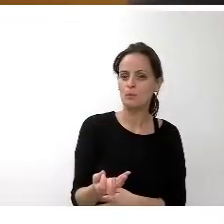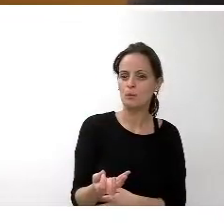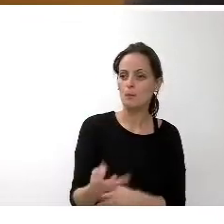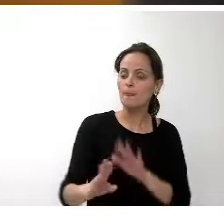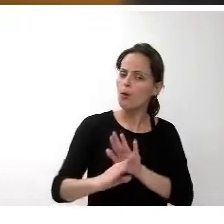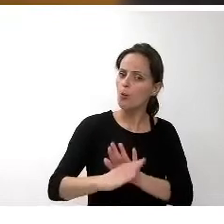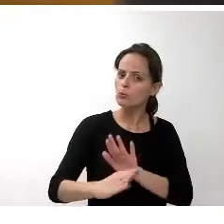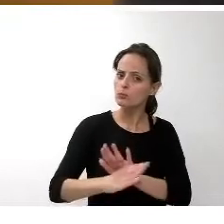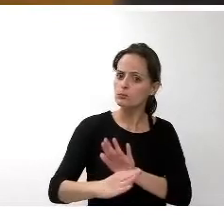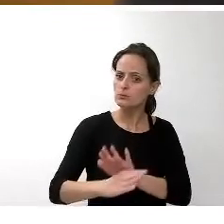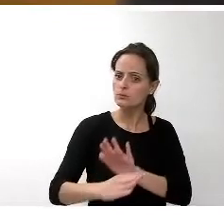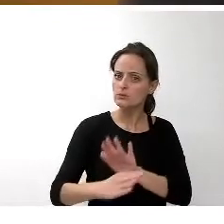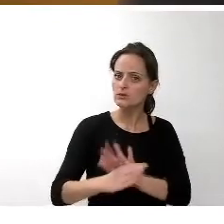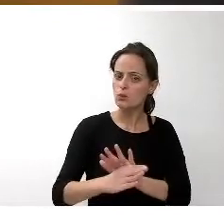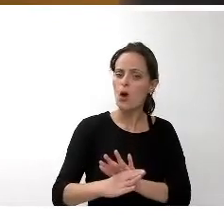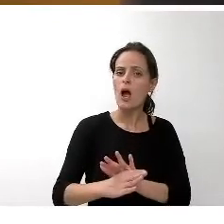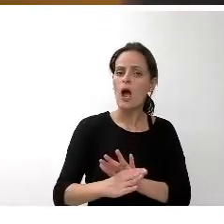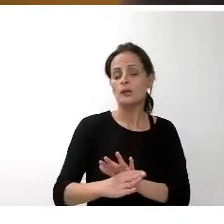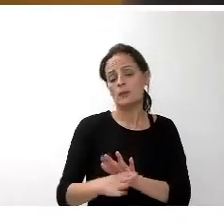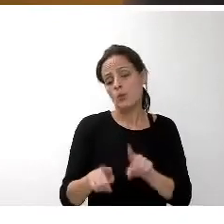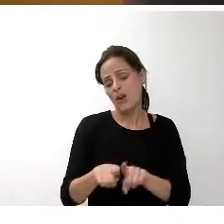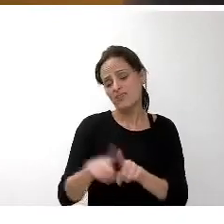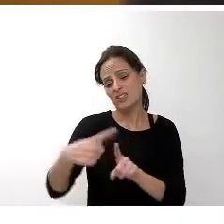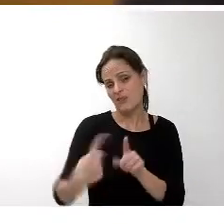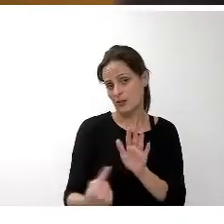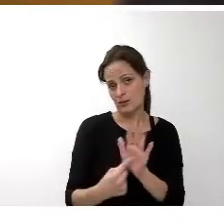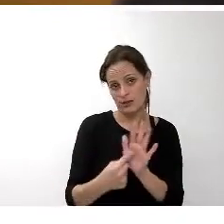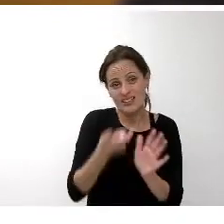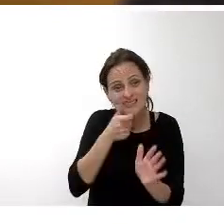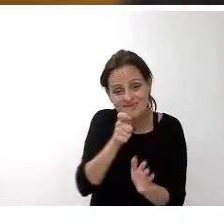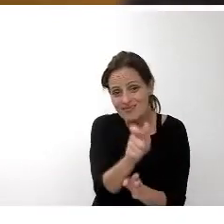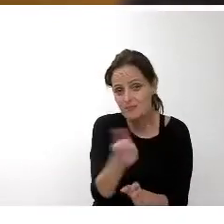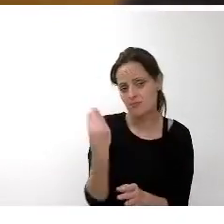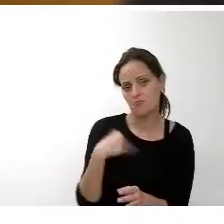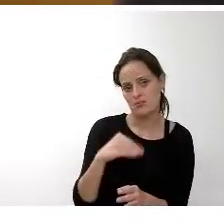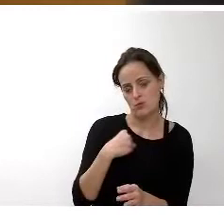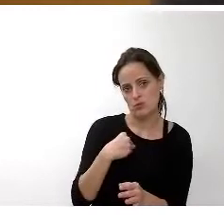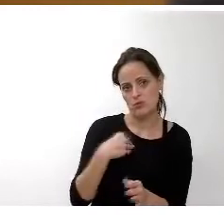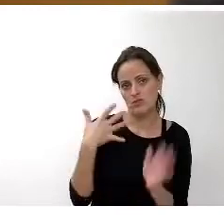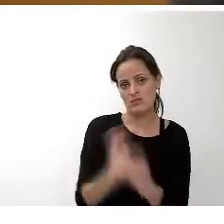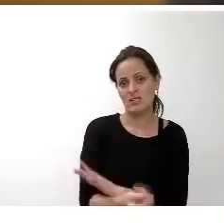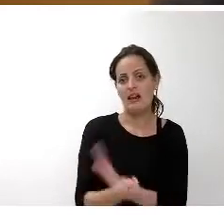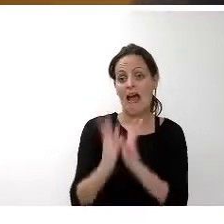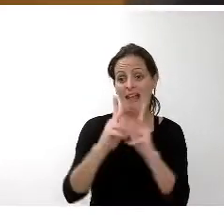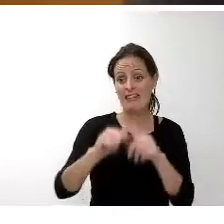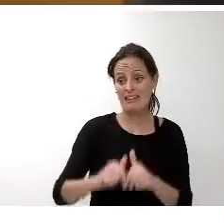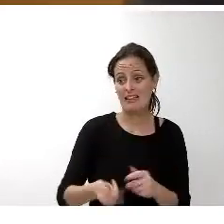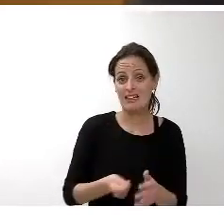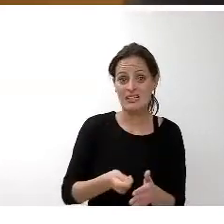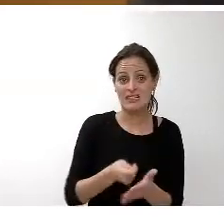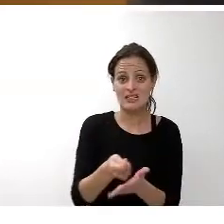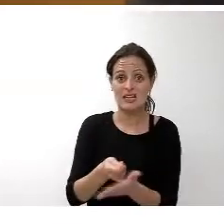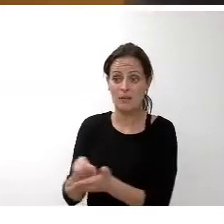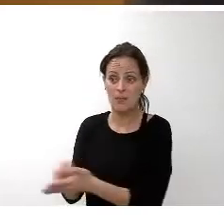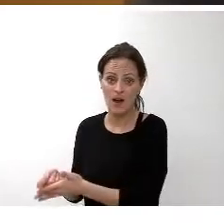conservar, mantenernos en este nivel de endeudamiento y las cantidades que se amortizan en el año proceder a endeudarnos por la misma